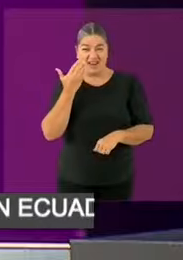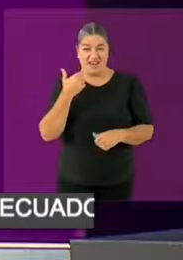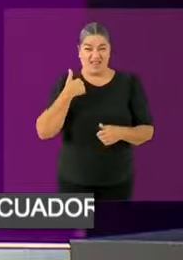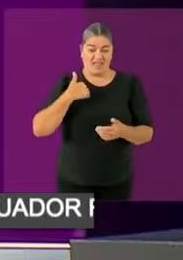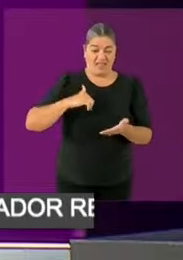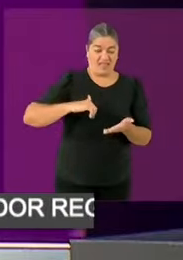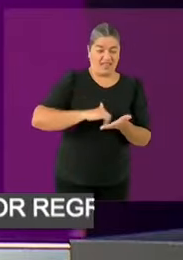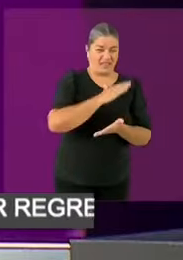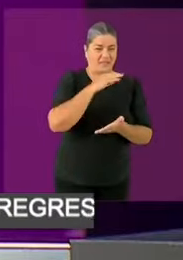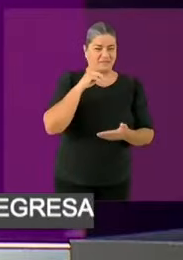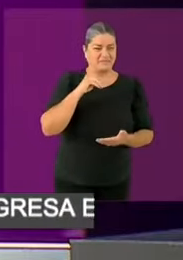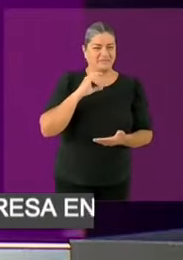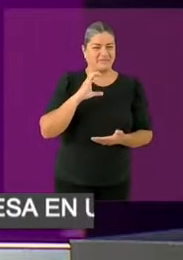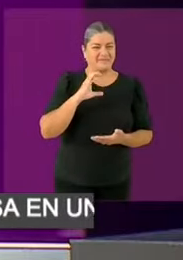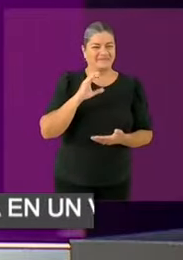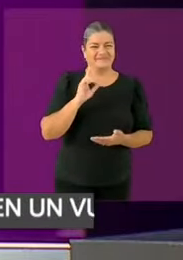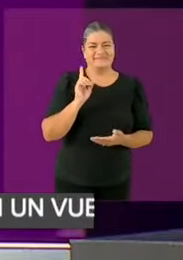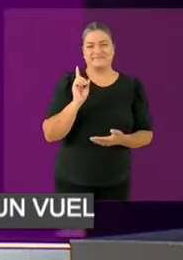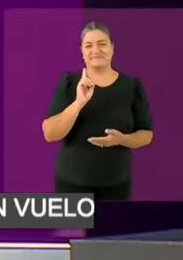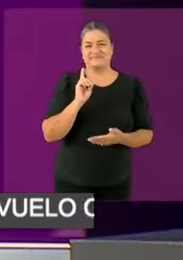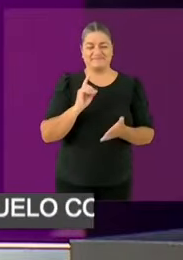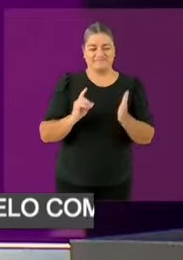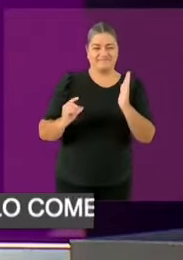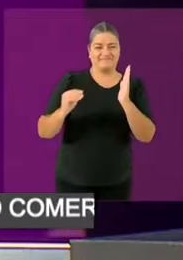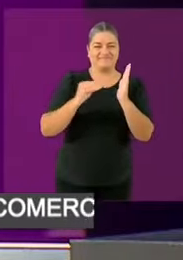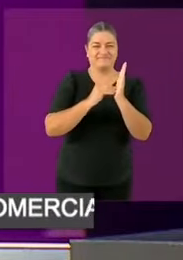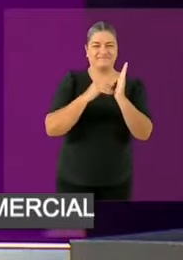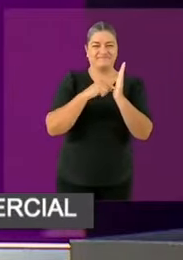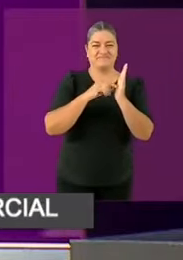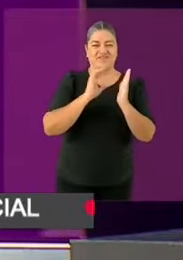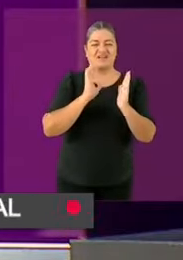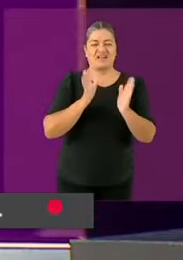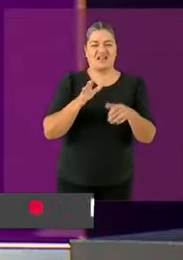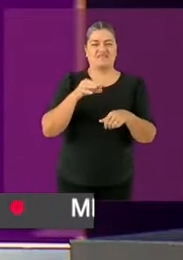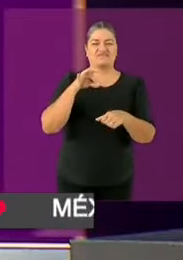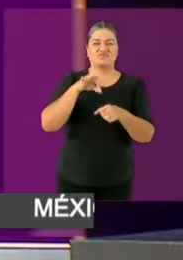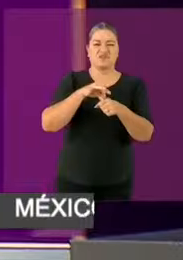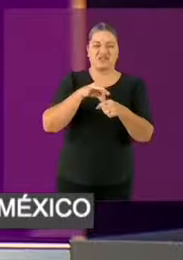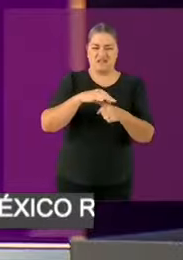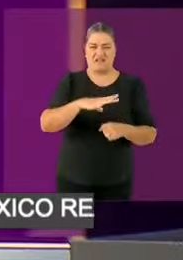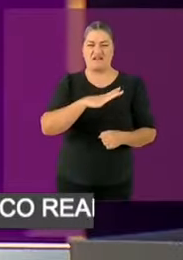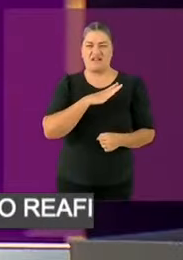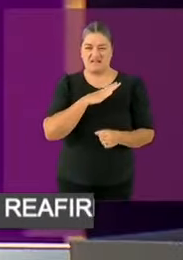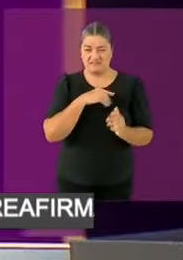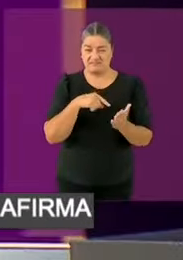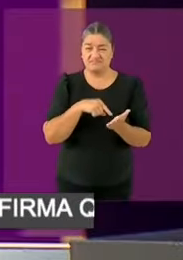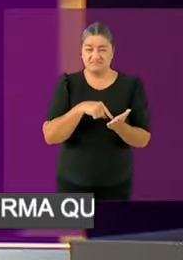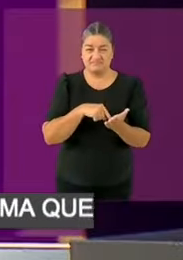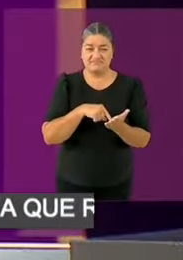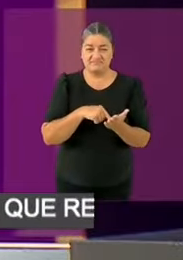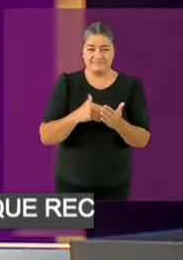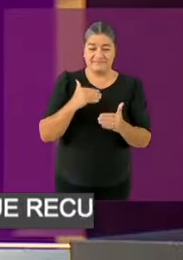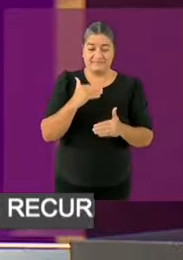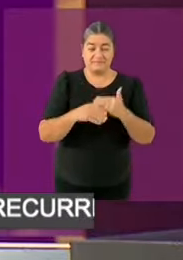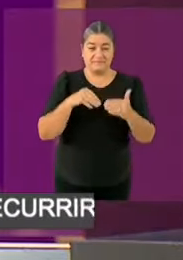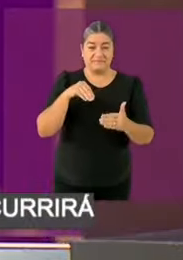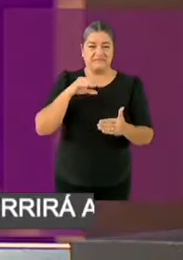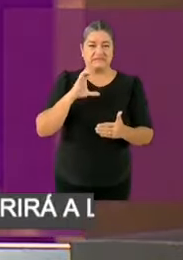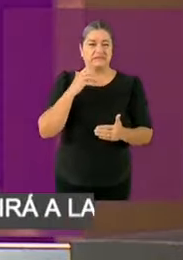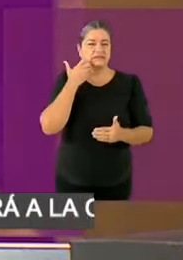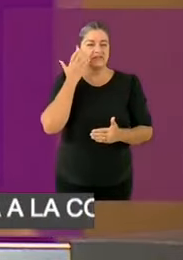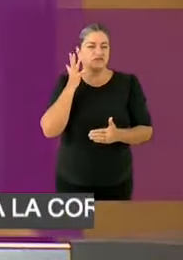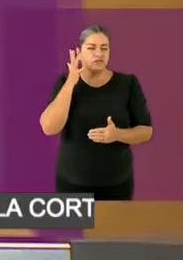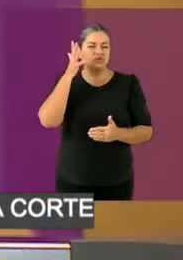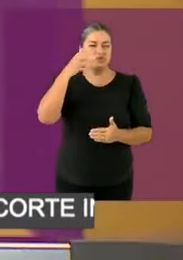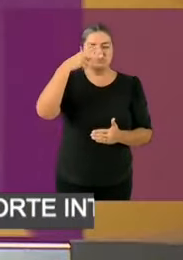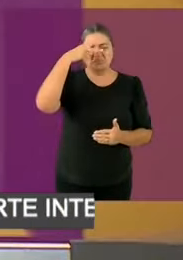que fue en el pasado con el PRI con el PAN y mucho mejor que lo que es en el presente. Y ese México con prosperidad justo incluye un sistema